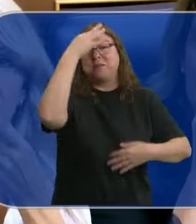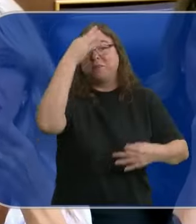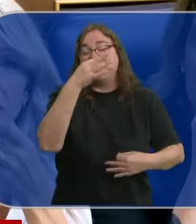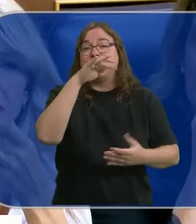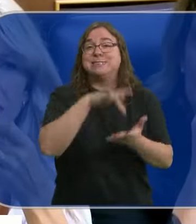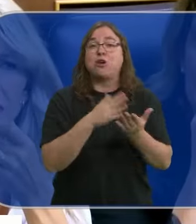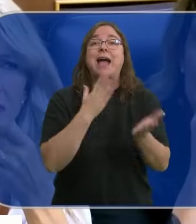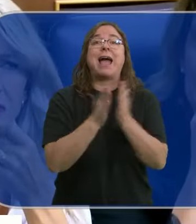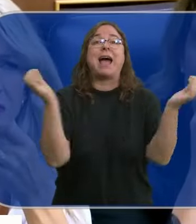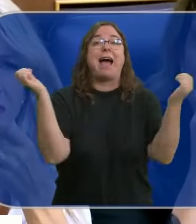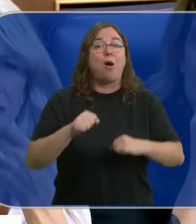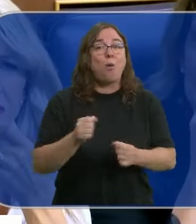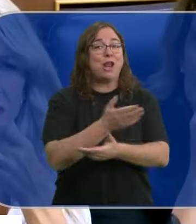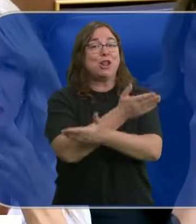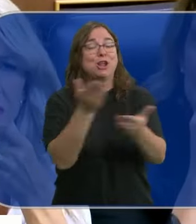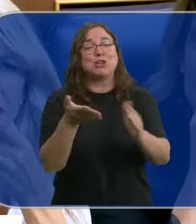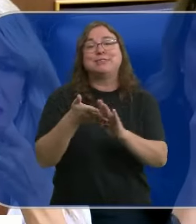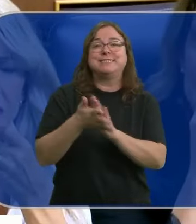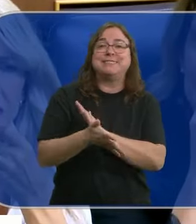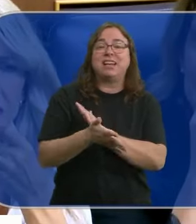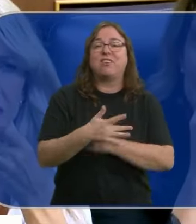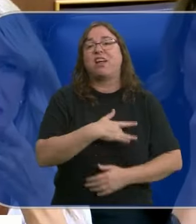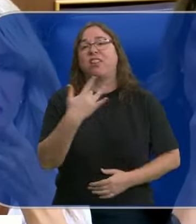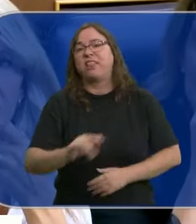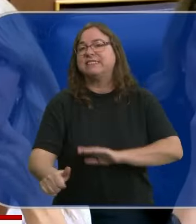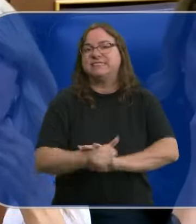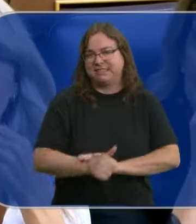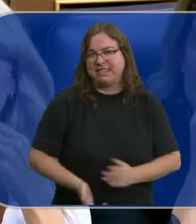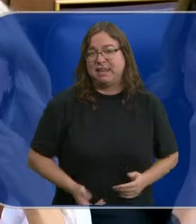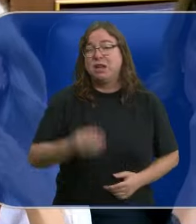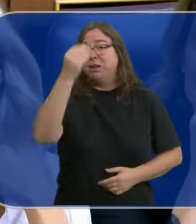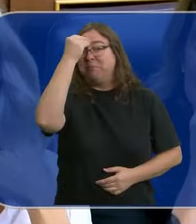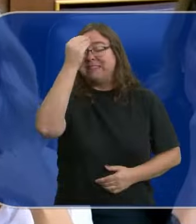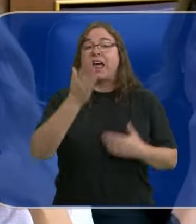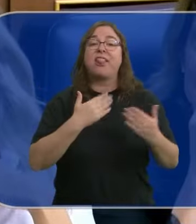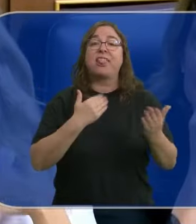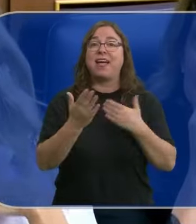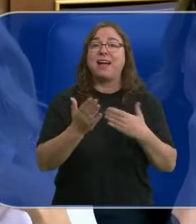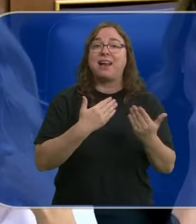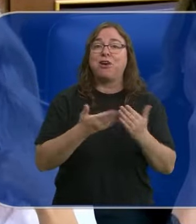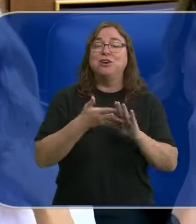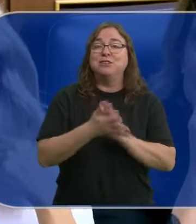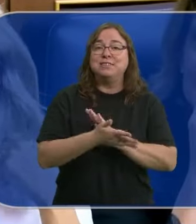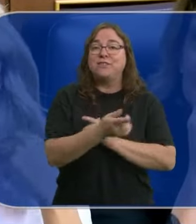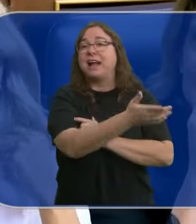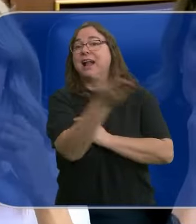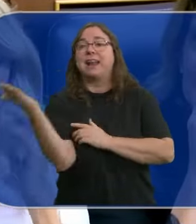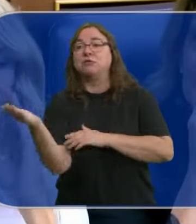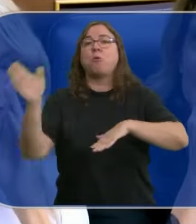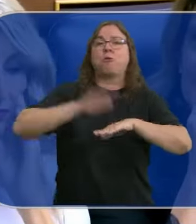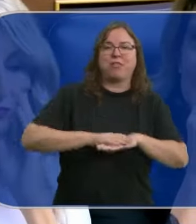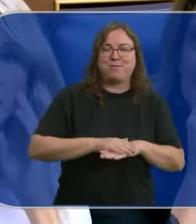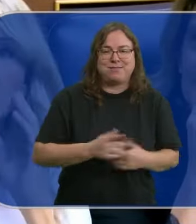que llegar a acuerdos con otros significa ceder a chantaje, porque cree que el diálogo implica que los demás te